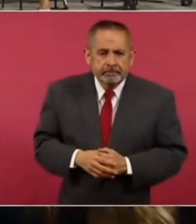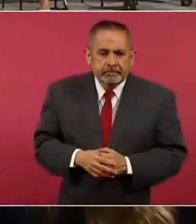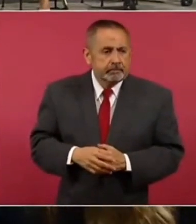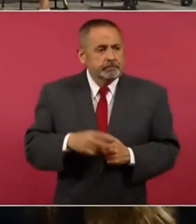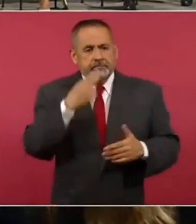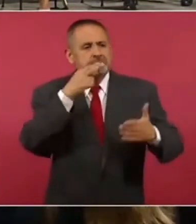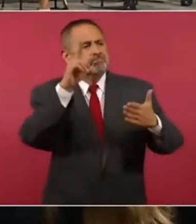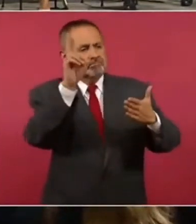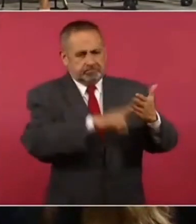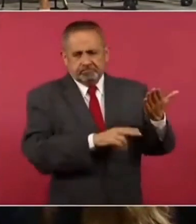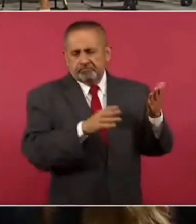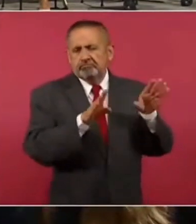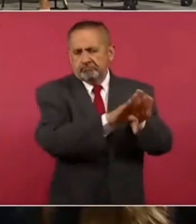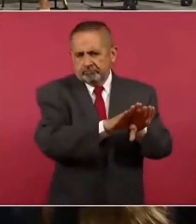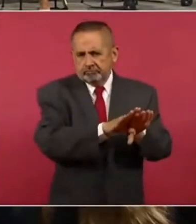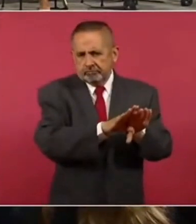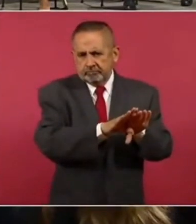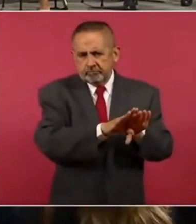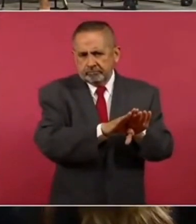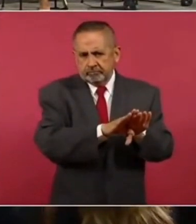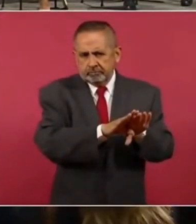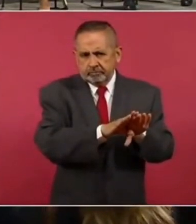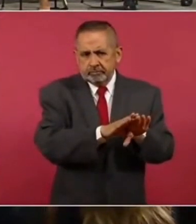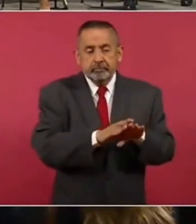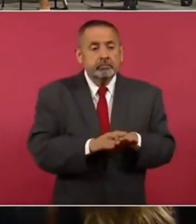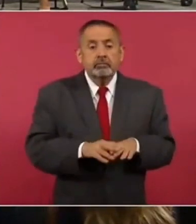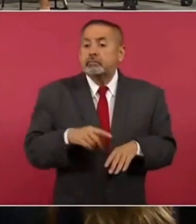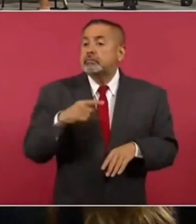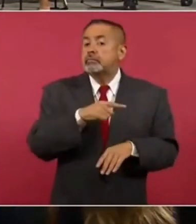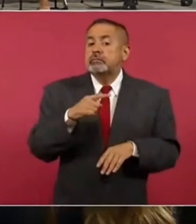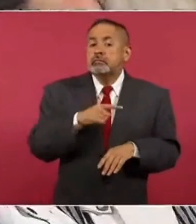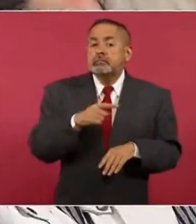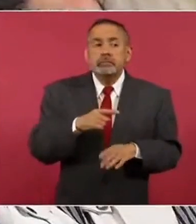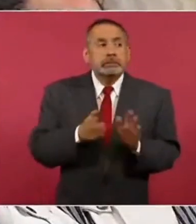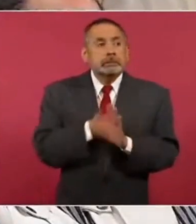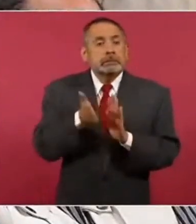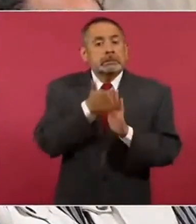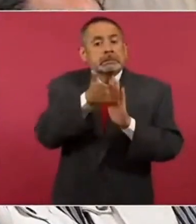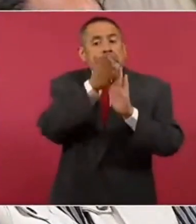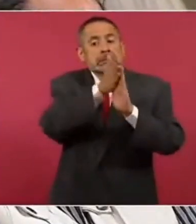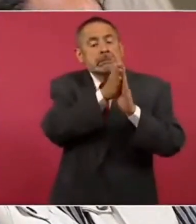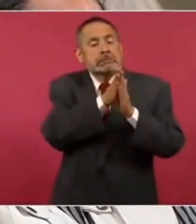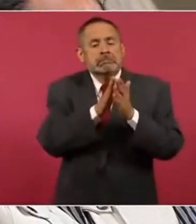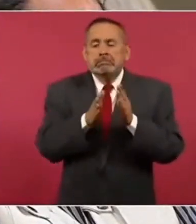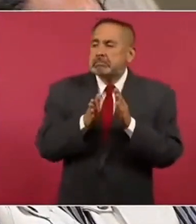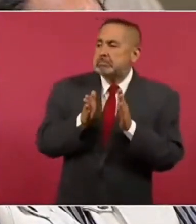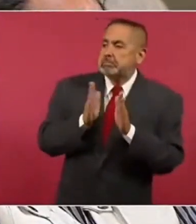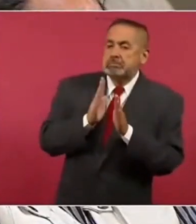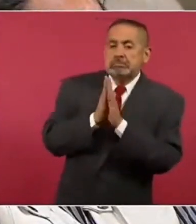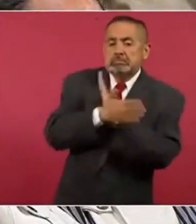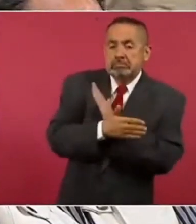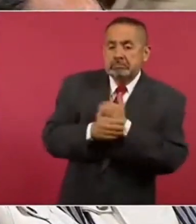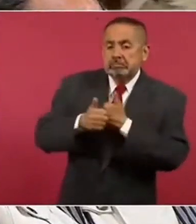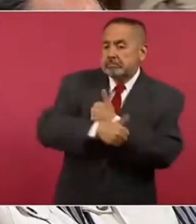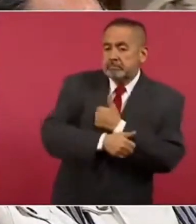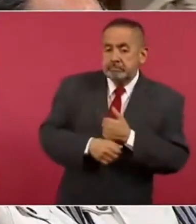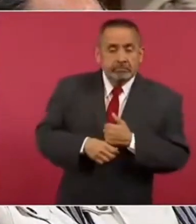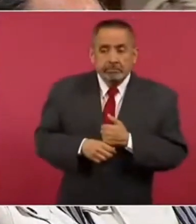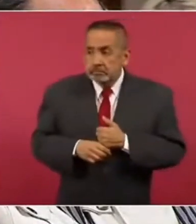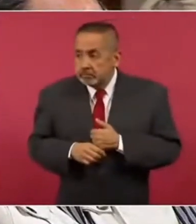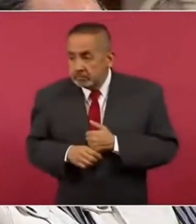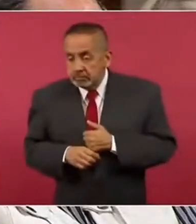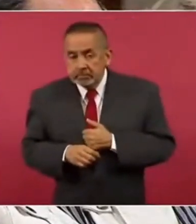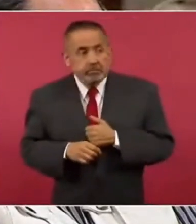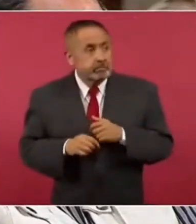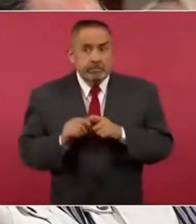Clausuran, tapan los sellos con tabiques, con tablas. En cuanto ya dejaron los